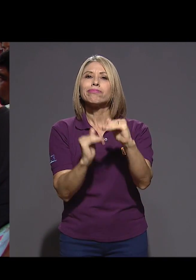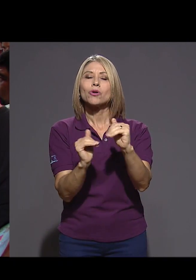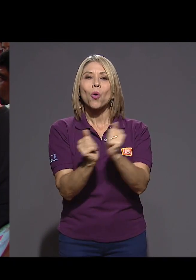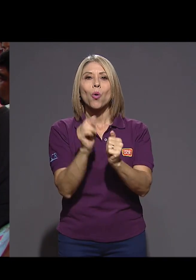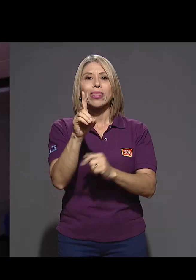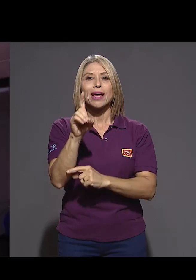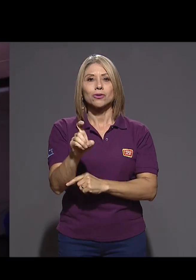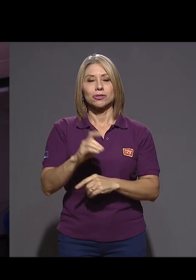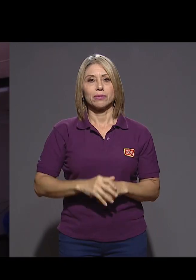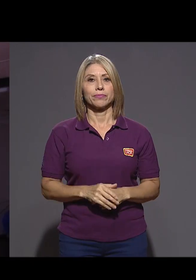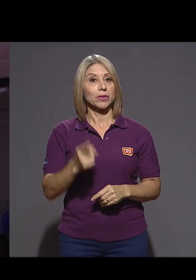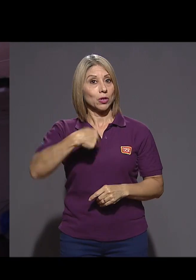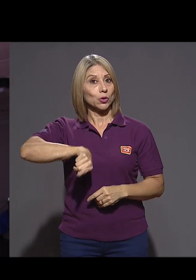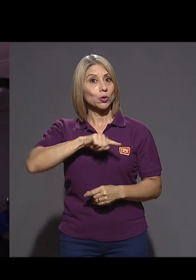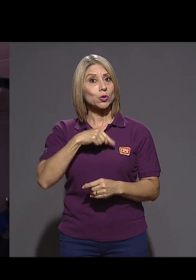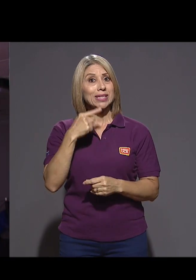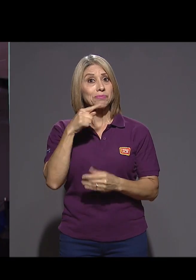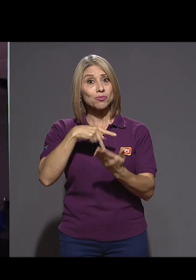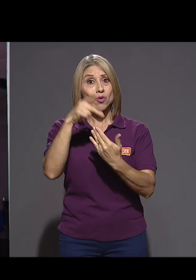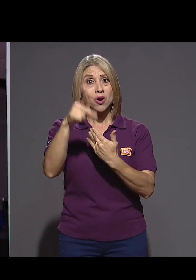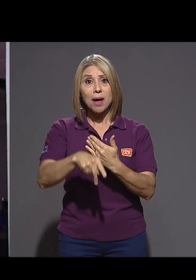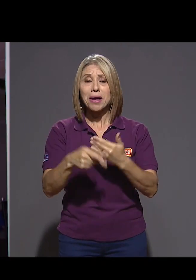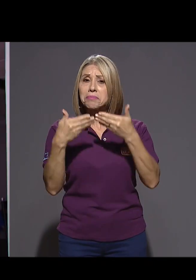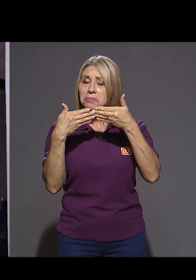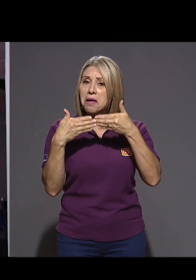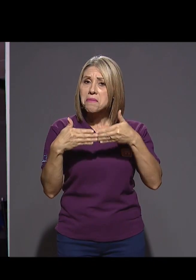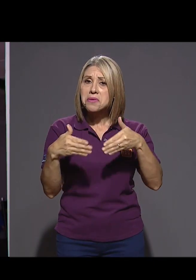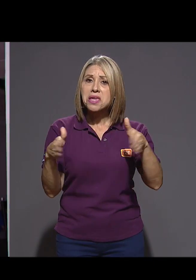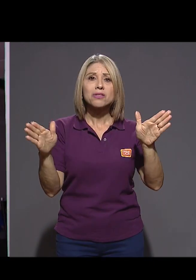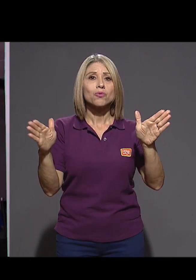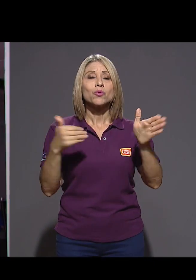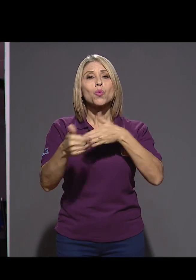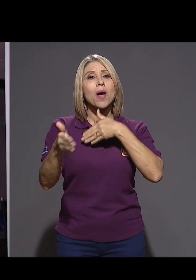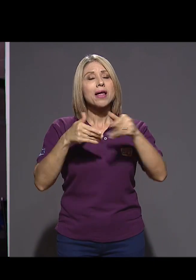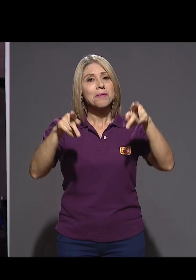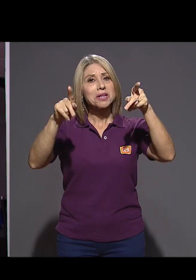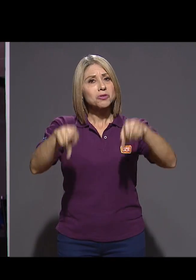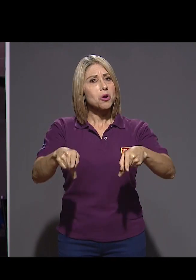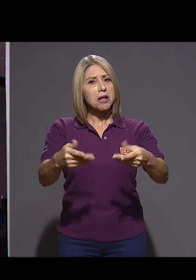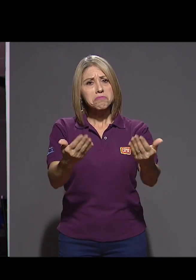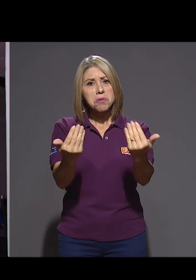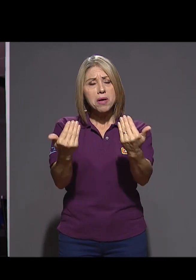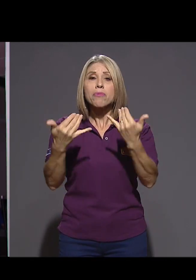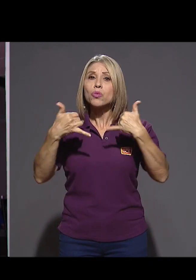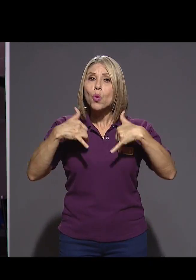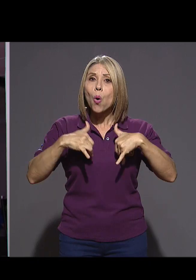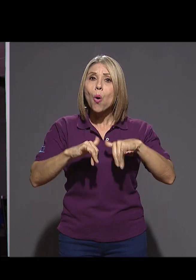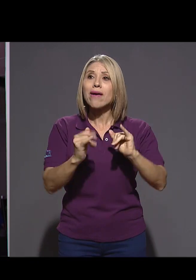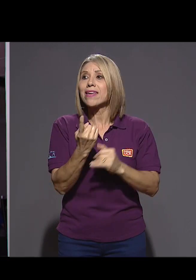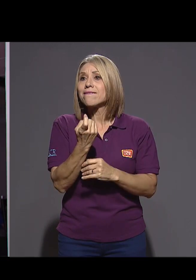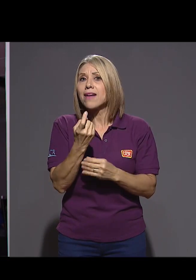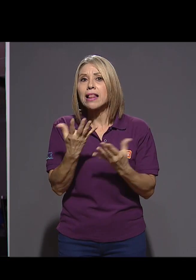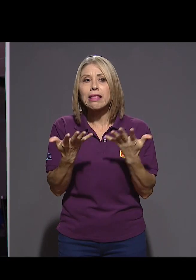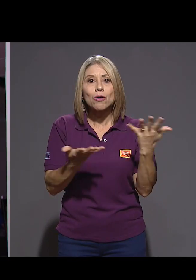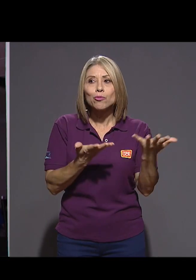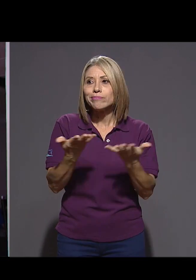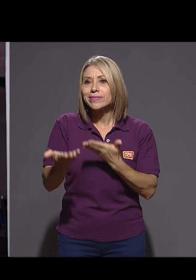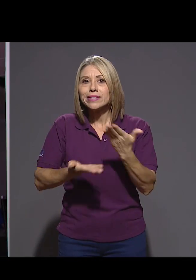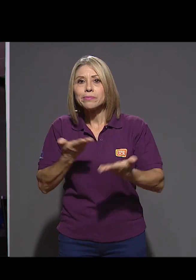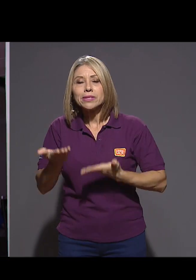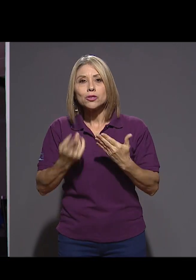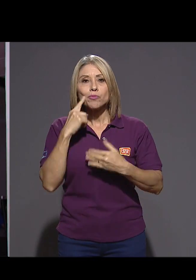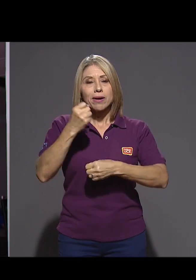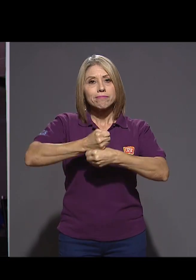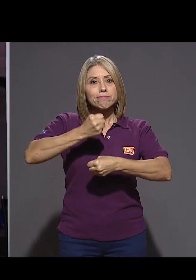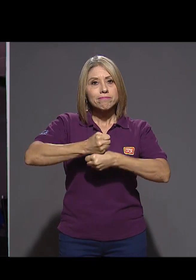Nosotros decimos que el programa es abierto a cualquier persona, todavía nos hacen falta espacios donde poder trabajar